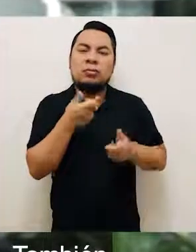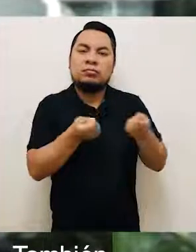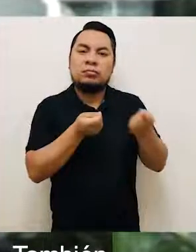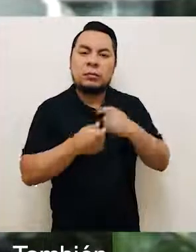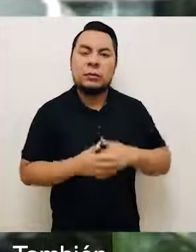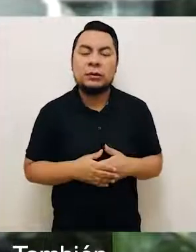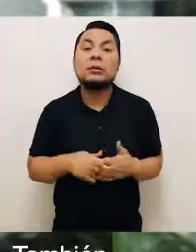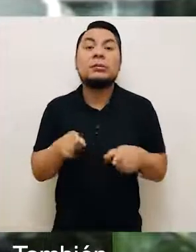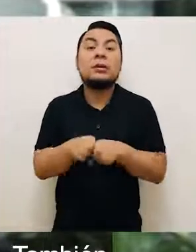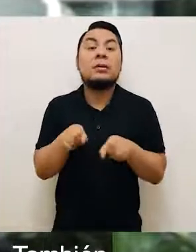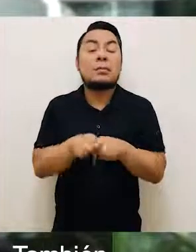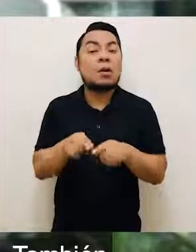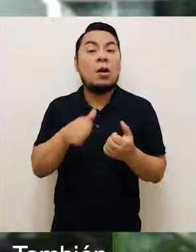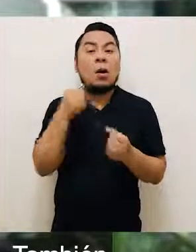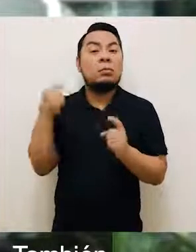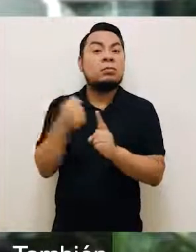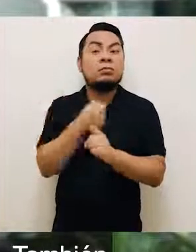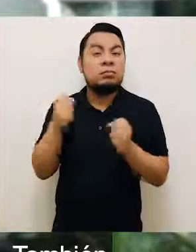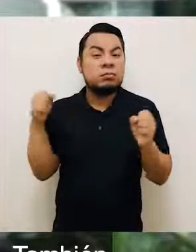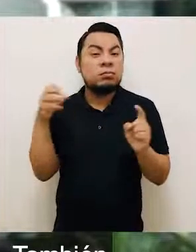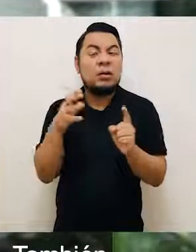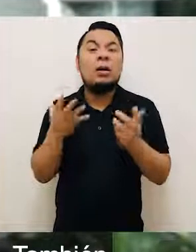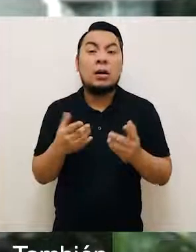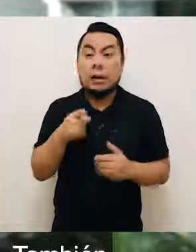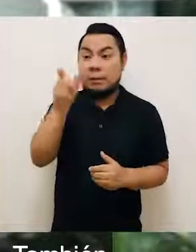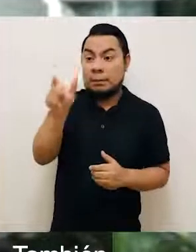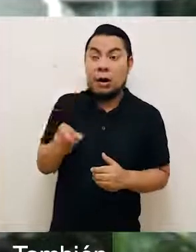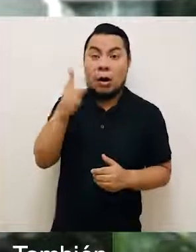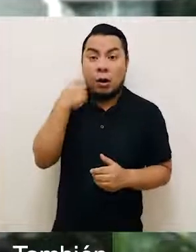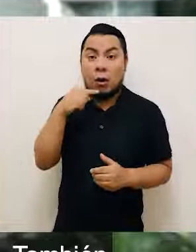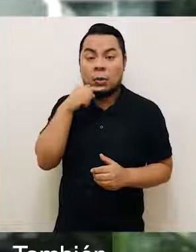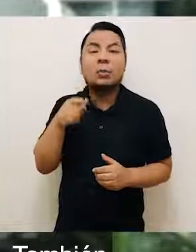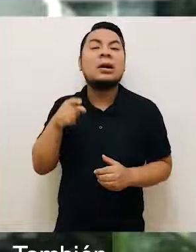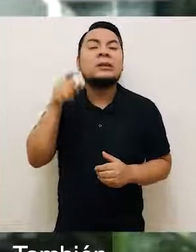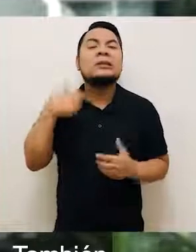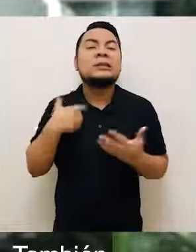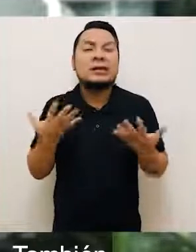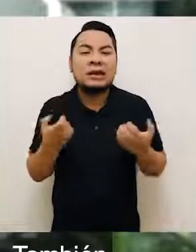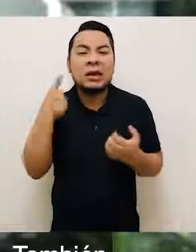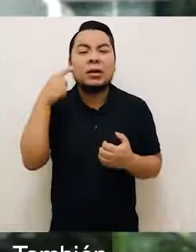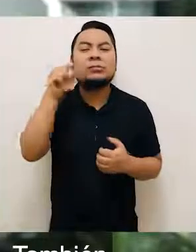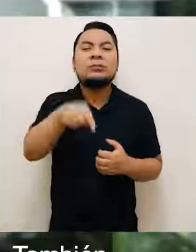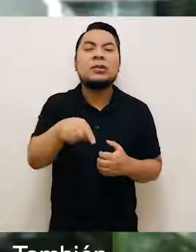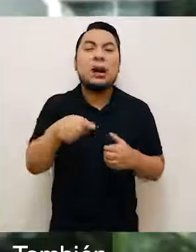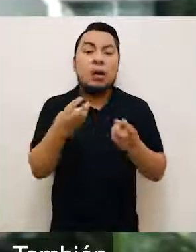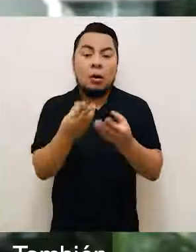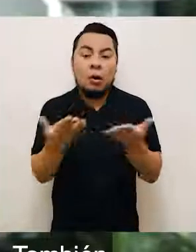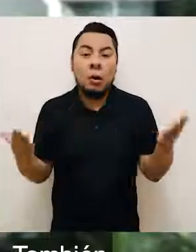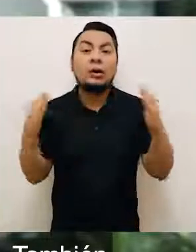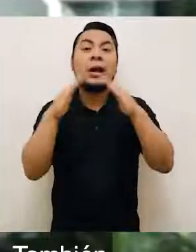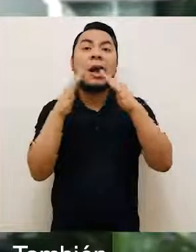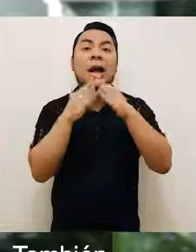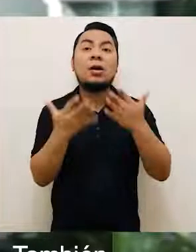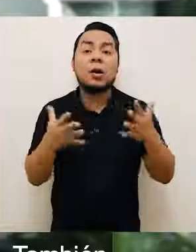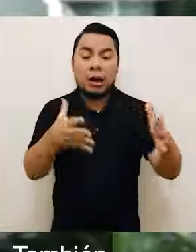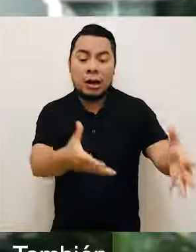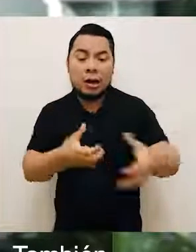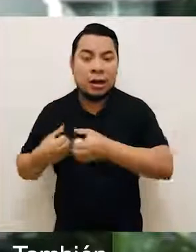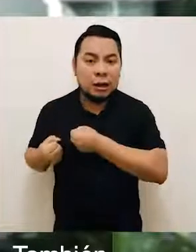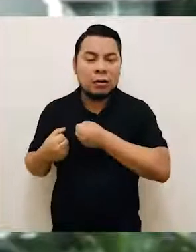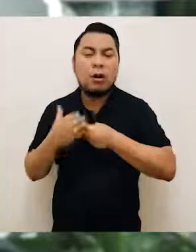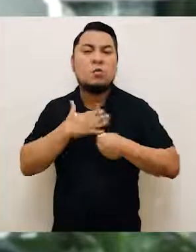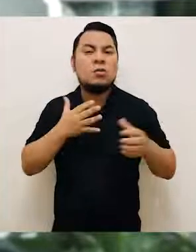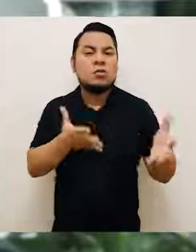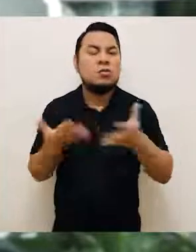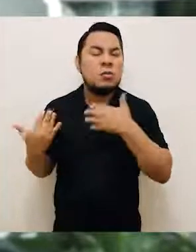También hay violencia cuando una de las partes busca adueñarse de muebles, inmuebles, propiedad de